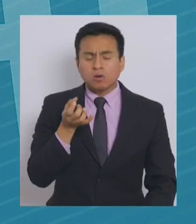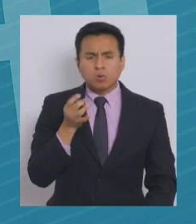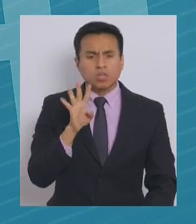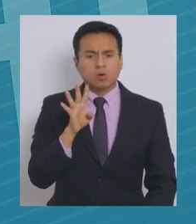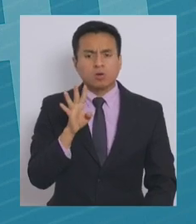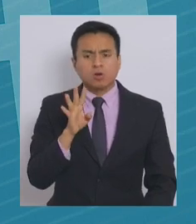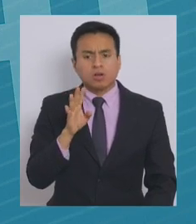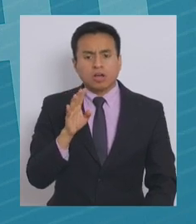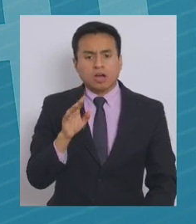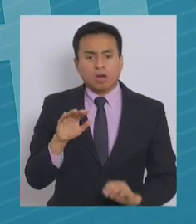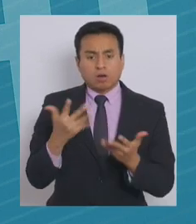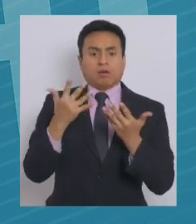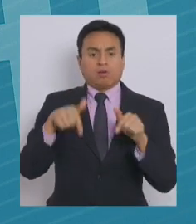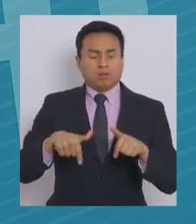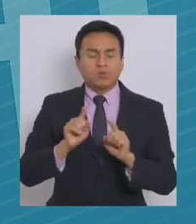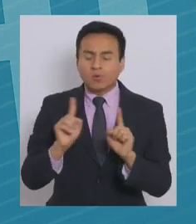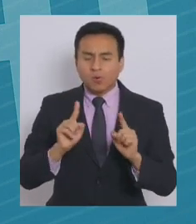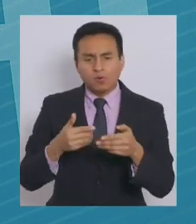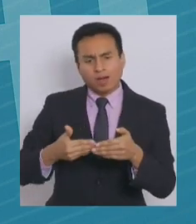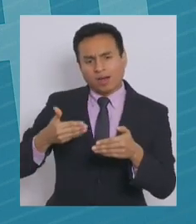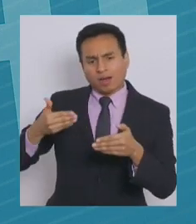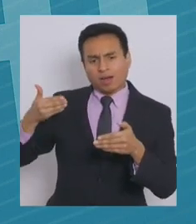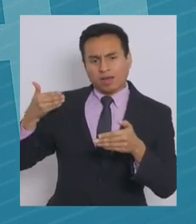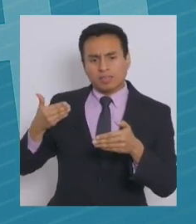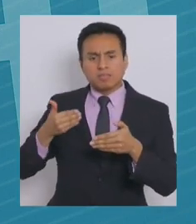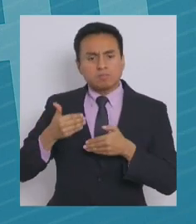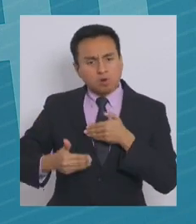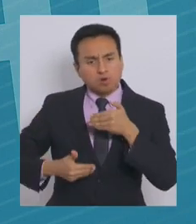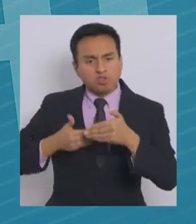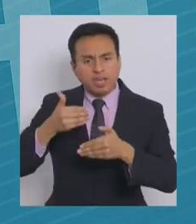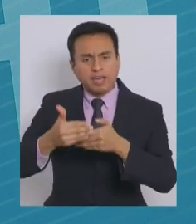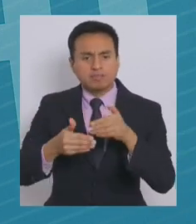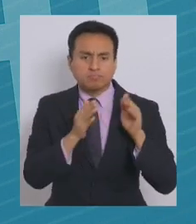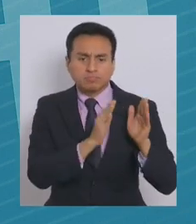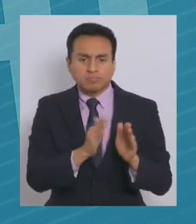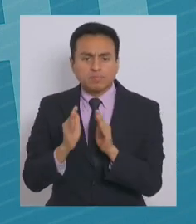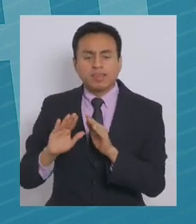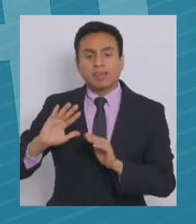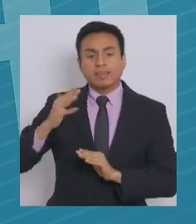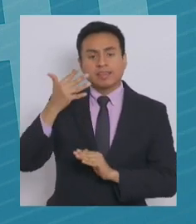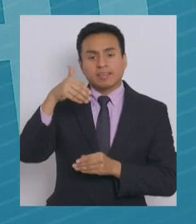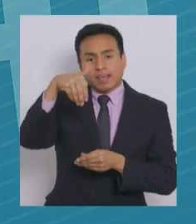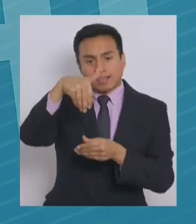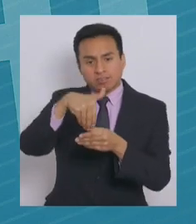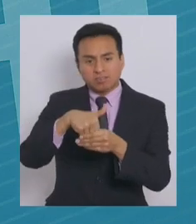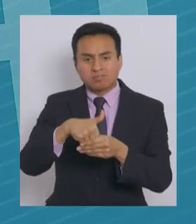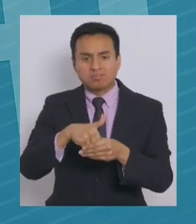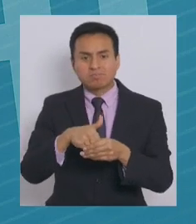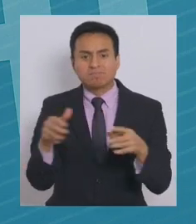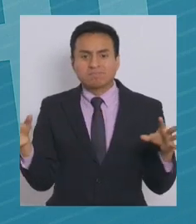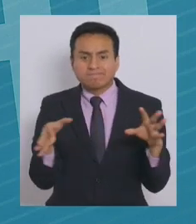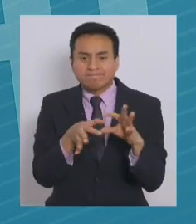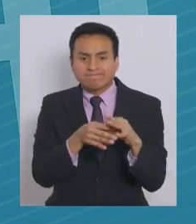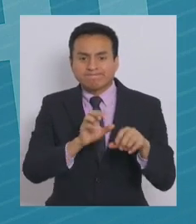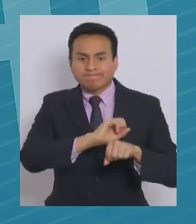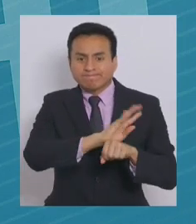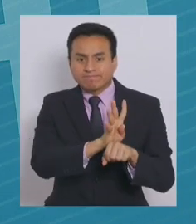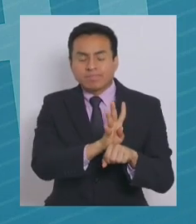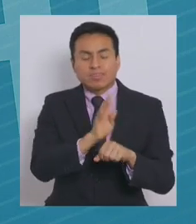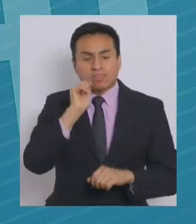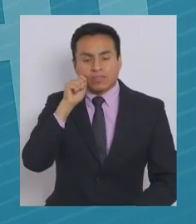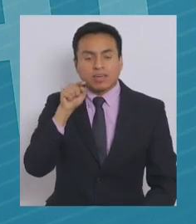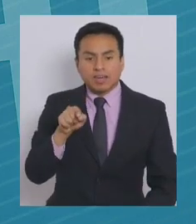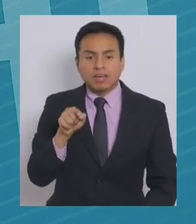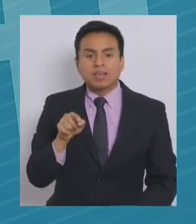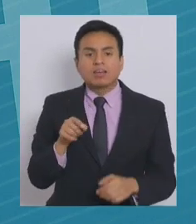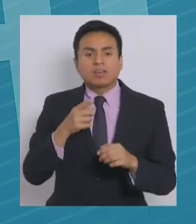un día para otro, es un trabajo que tiene un proceso. Esta es la quinta elección en modo COVID. Y eso hace que, por